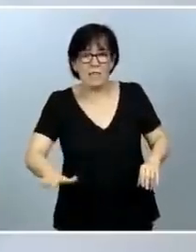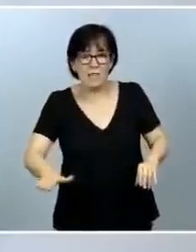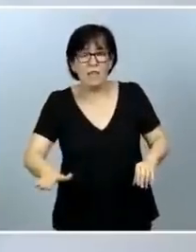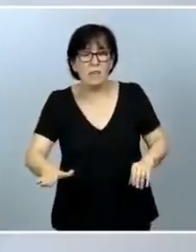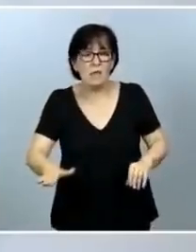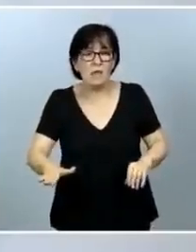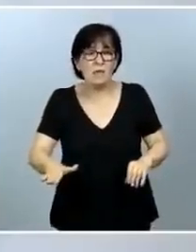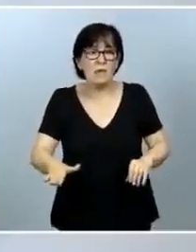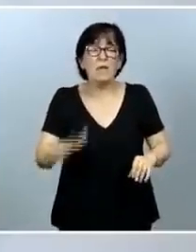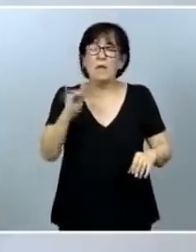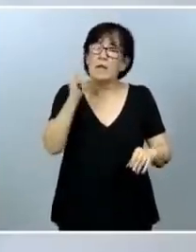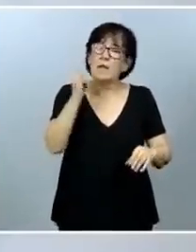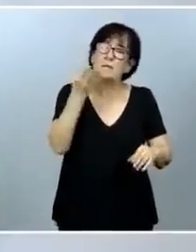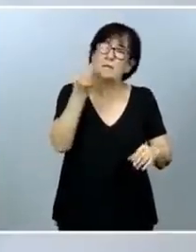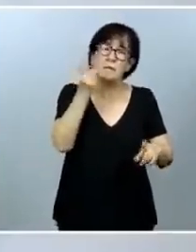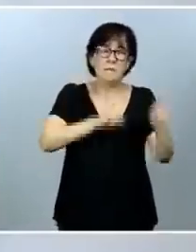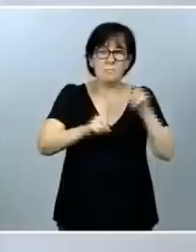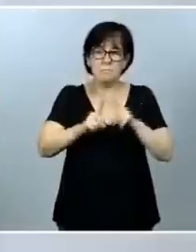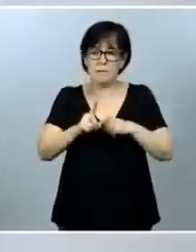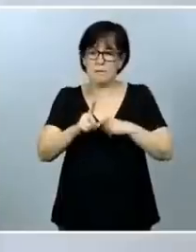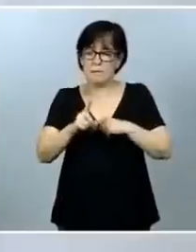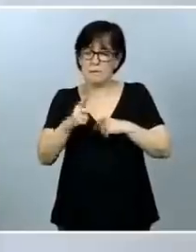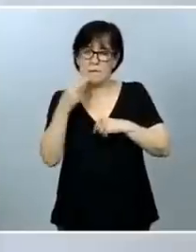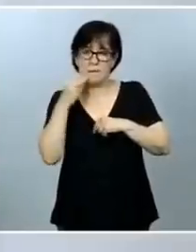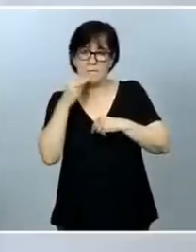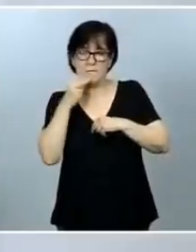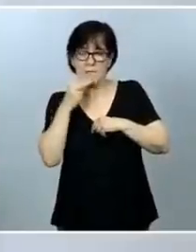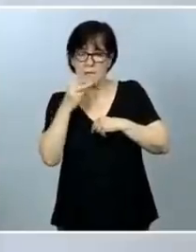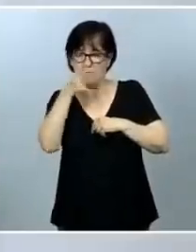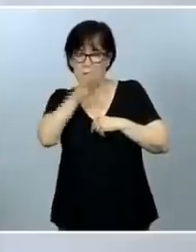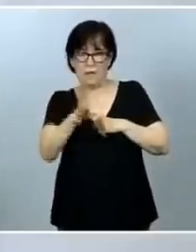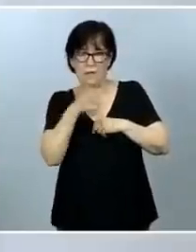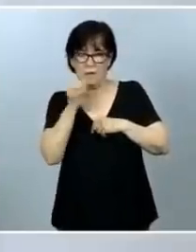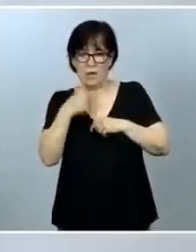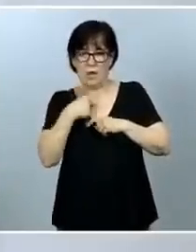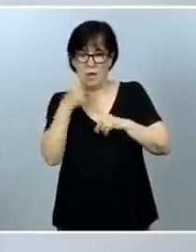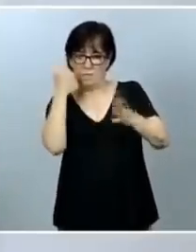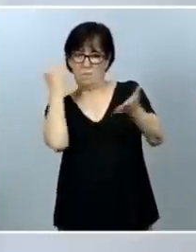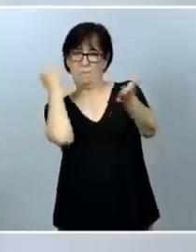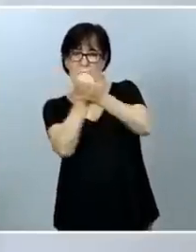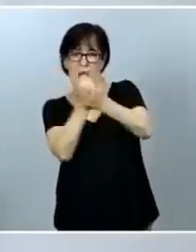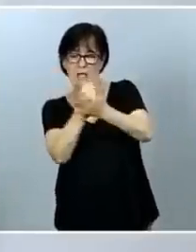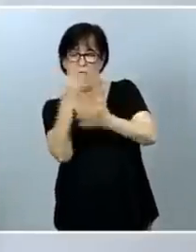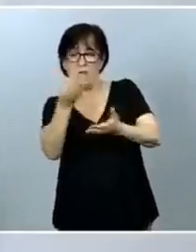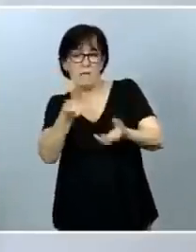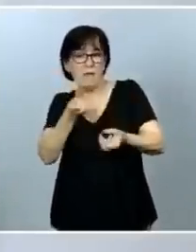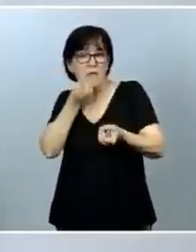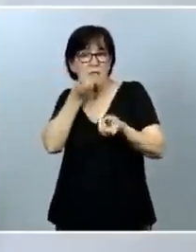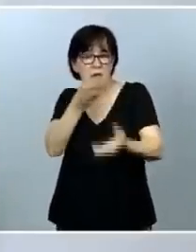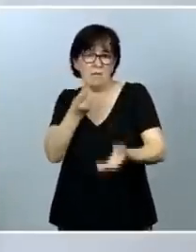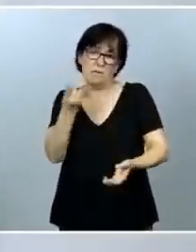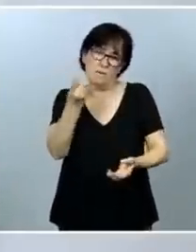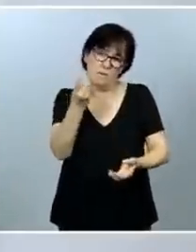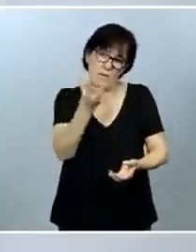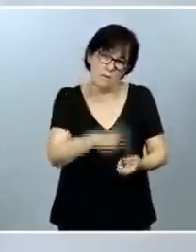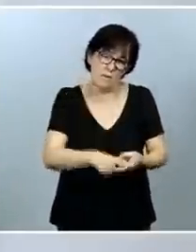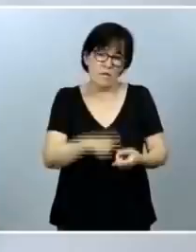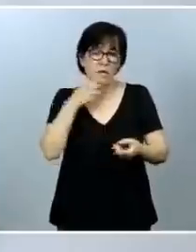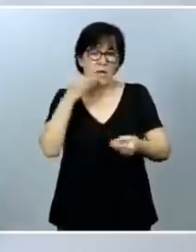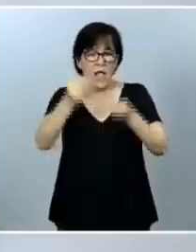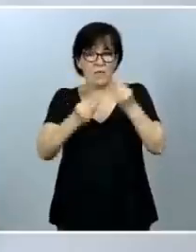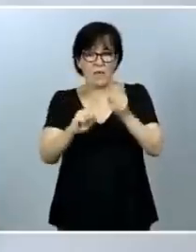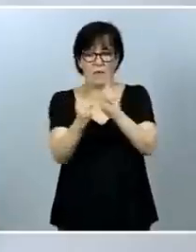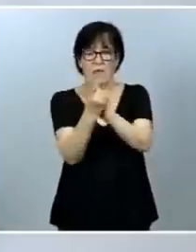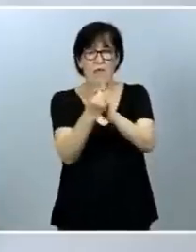tienen miedo a denunciar por el problema que tiene la revictimización, cuando tienen que declarar muchas veces, cuando se les somete a